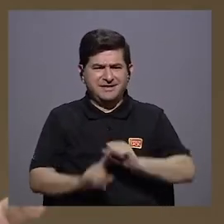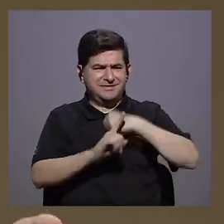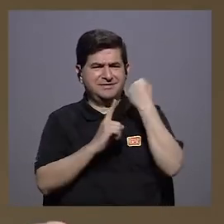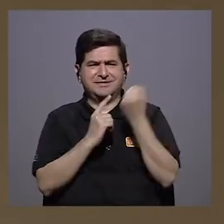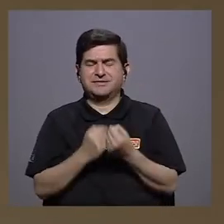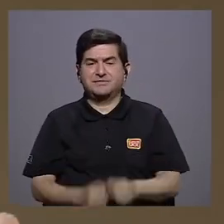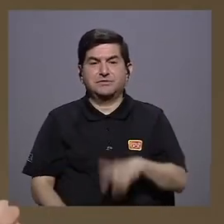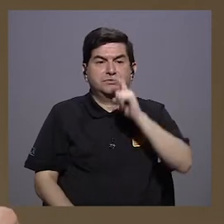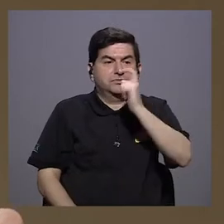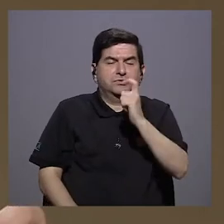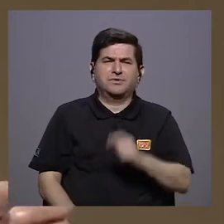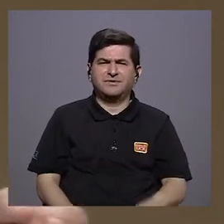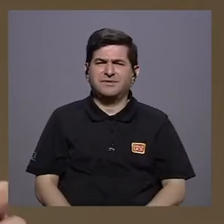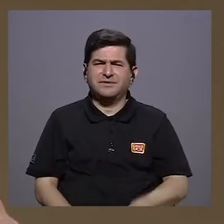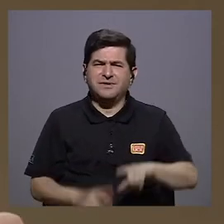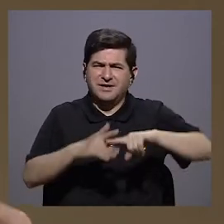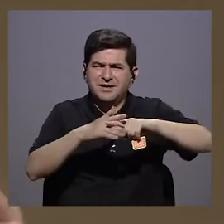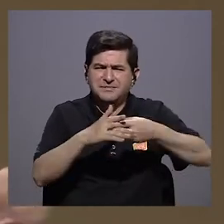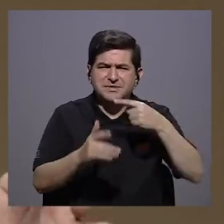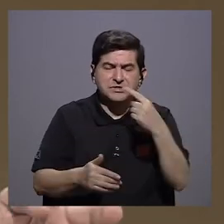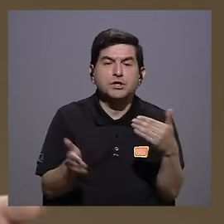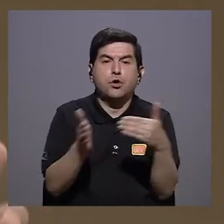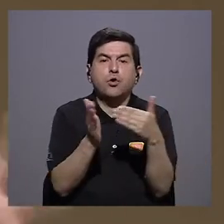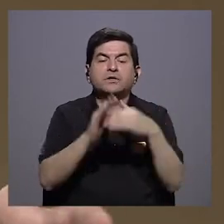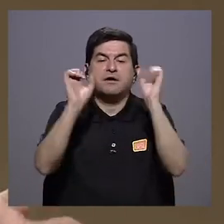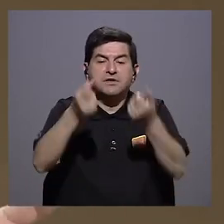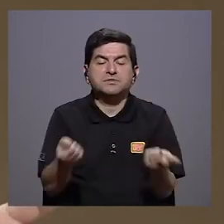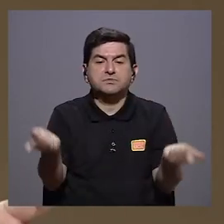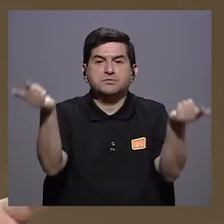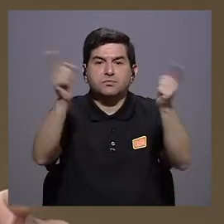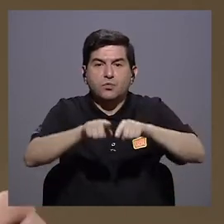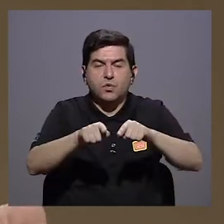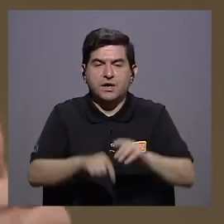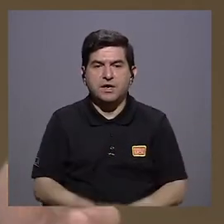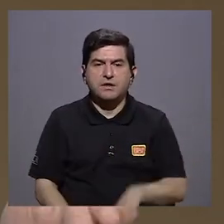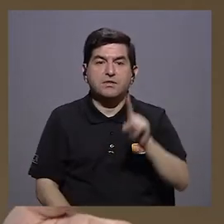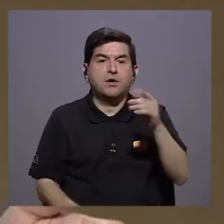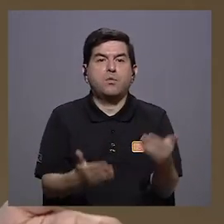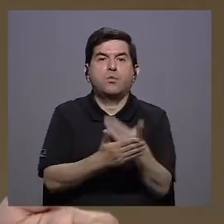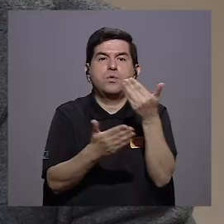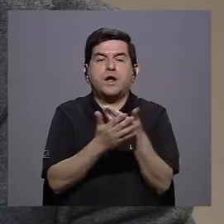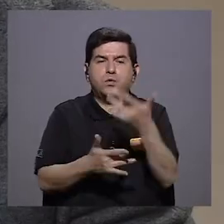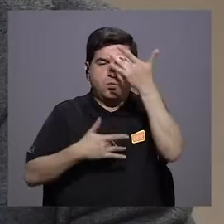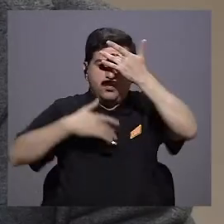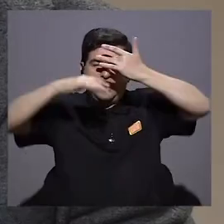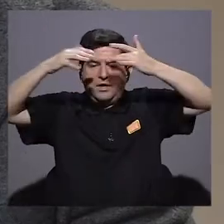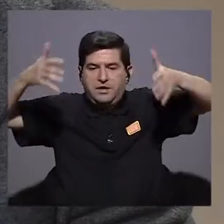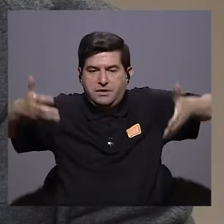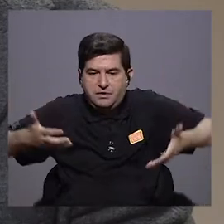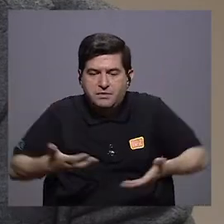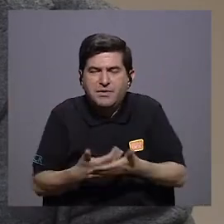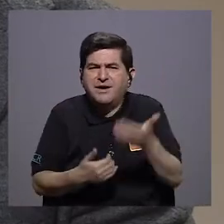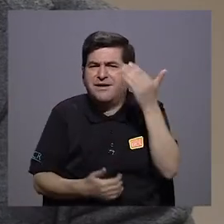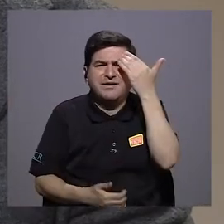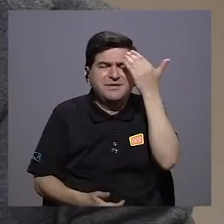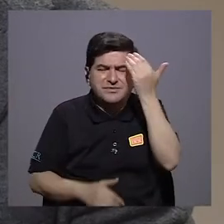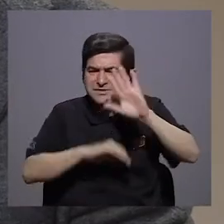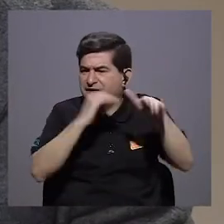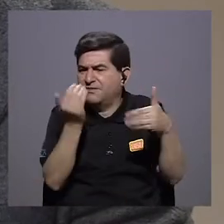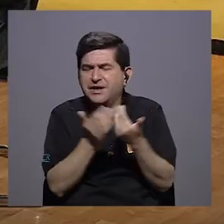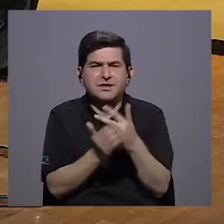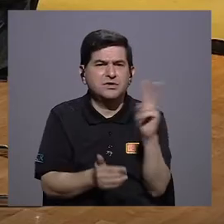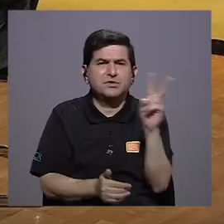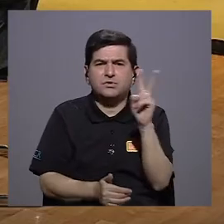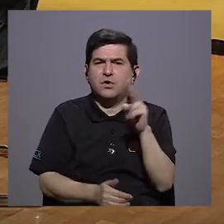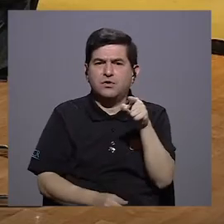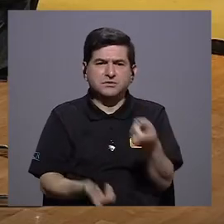arranque en el que usted decía que estamos a expensas de que vuelva a suceder y que en cualquier momento suceda con una nueva pandemia, en el marco de que no conocemos todos los virus